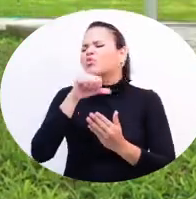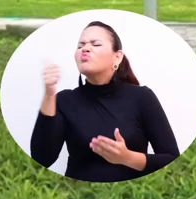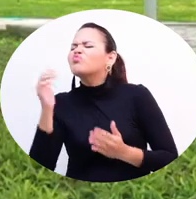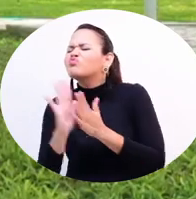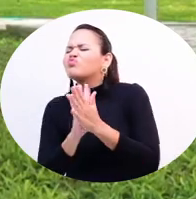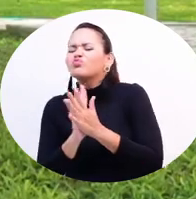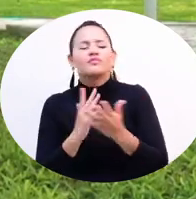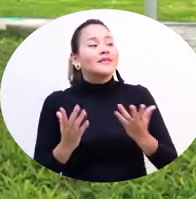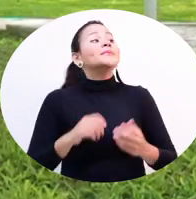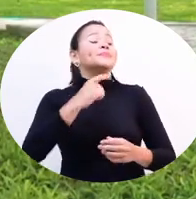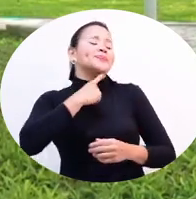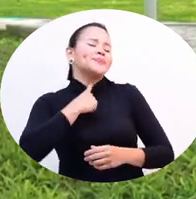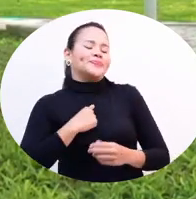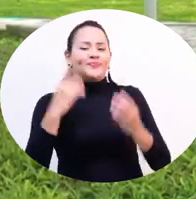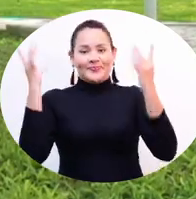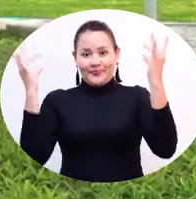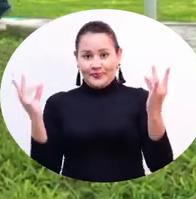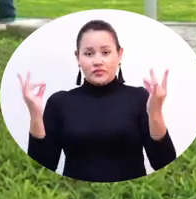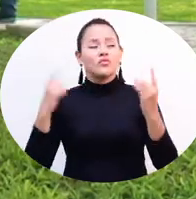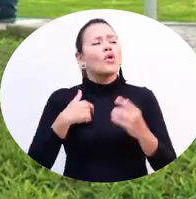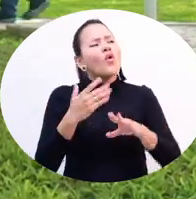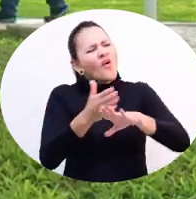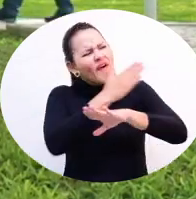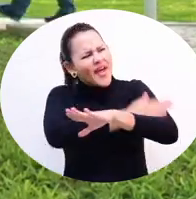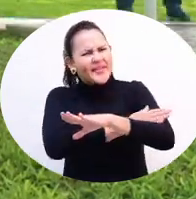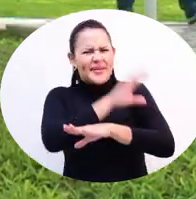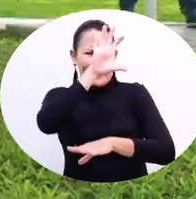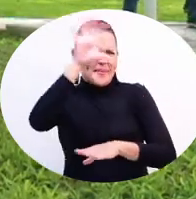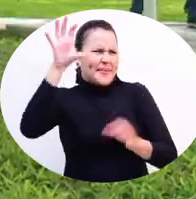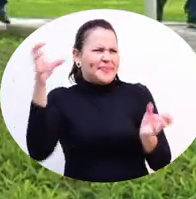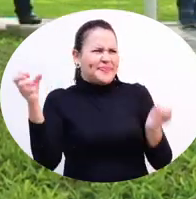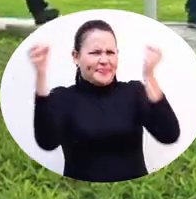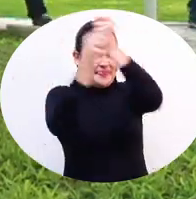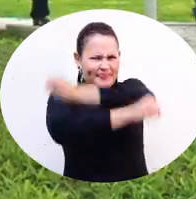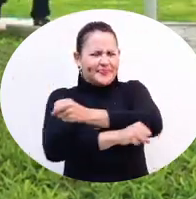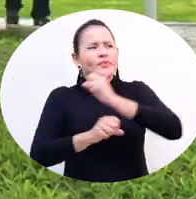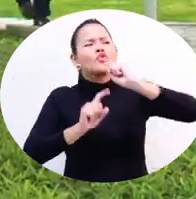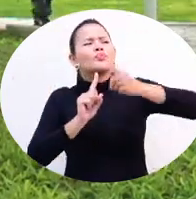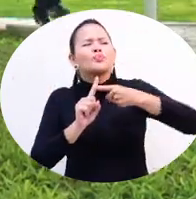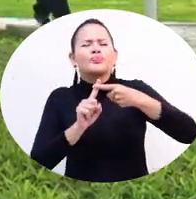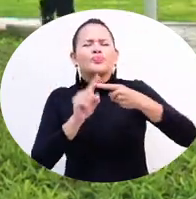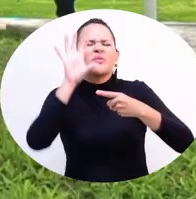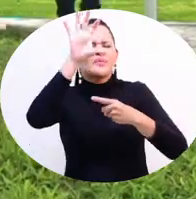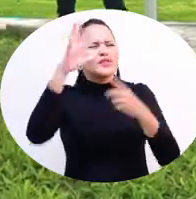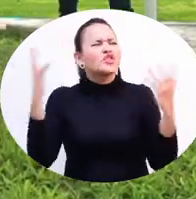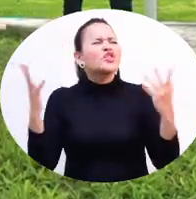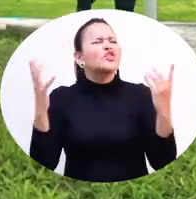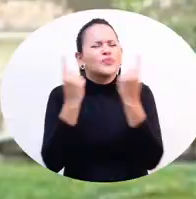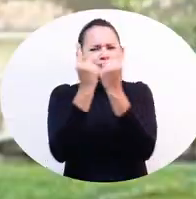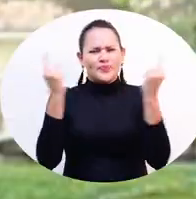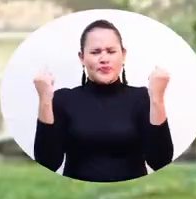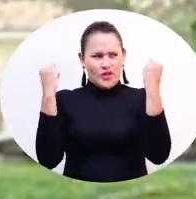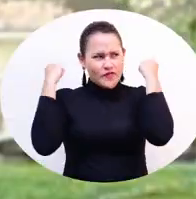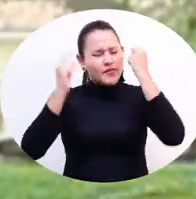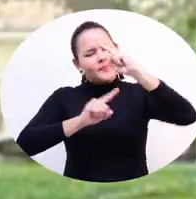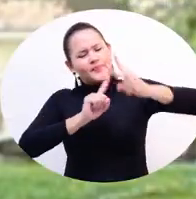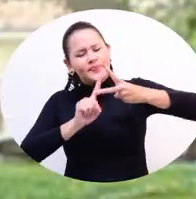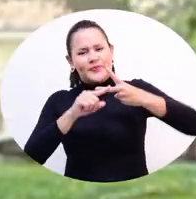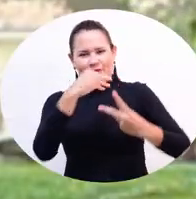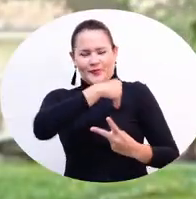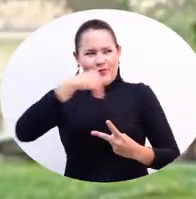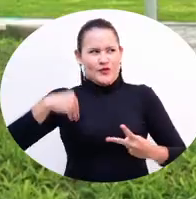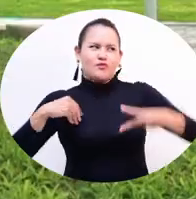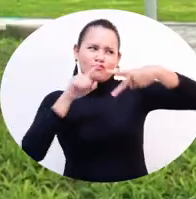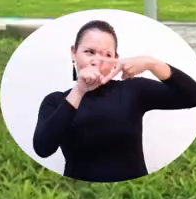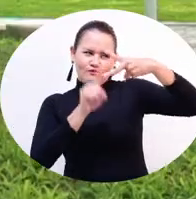Estoy empezando ahora, bueno, hice unos intercambios, dos intercambios. Uno fue en Eslovaquia y el otro fue en Polonia. Eslovaquia